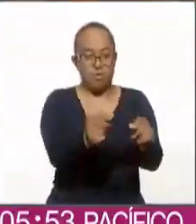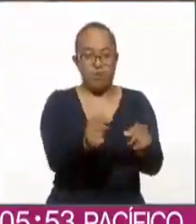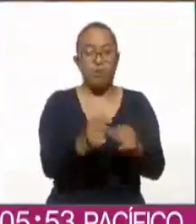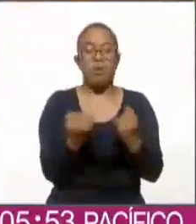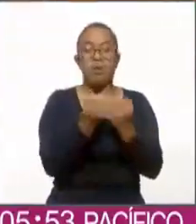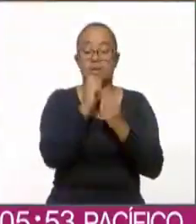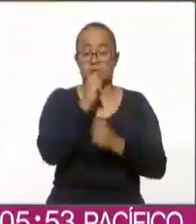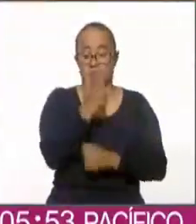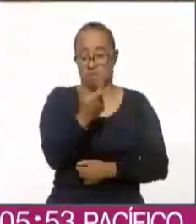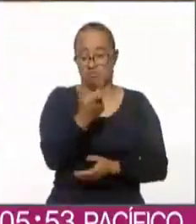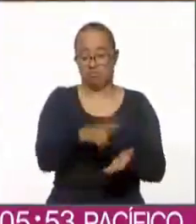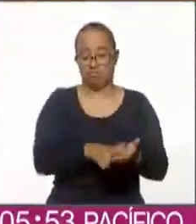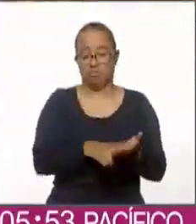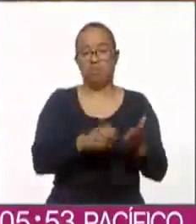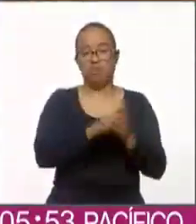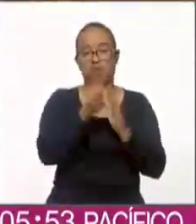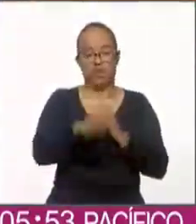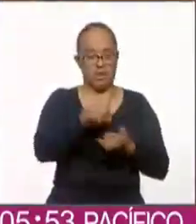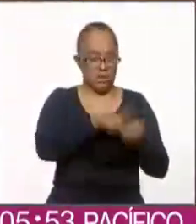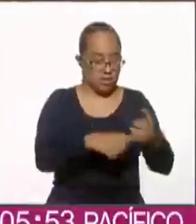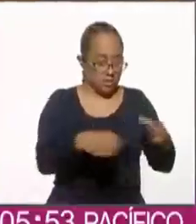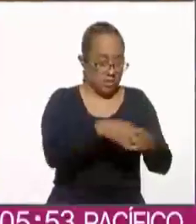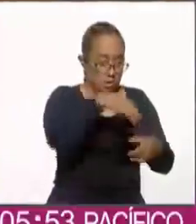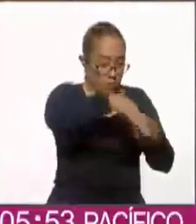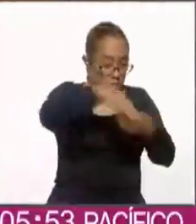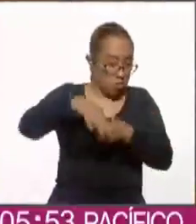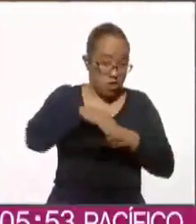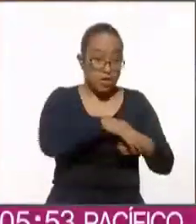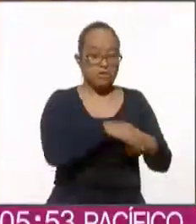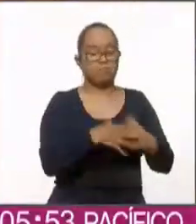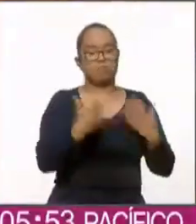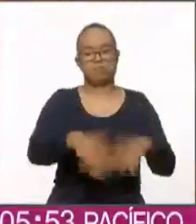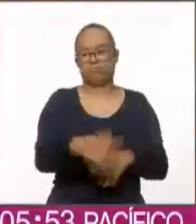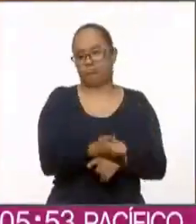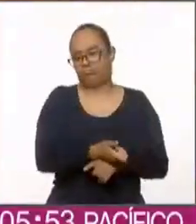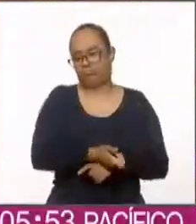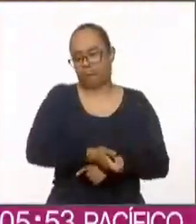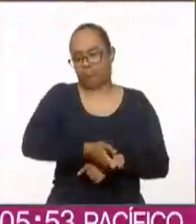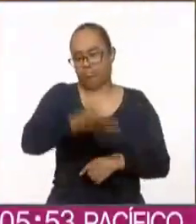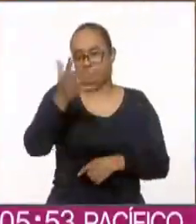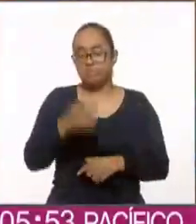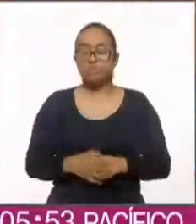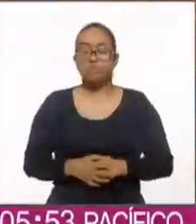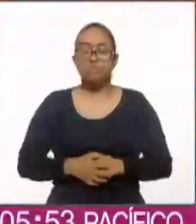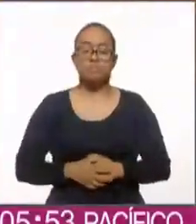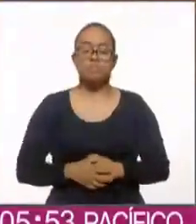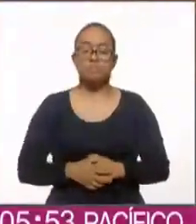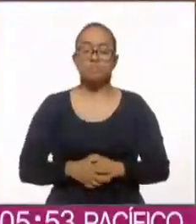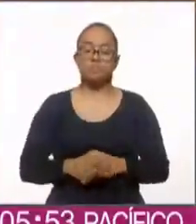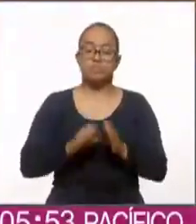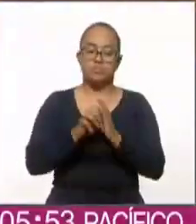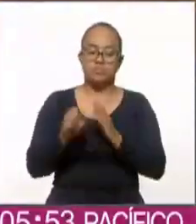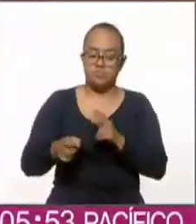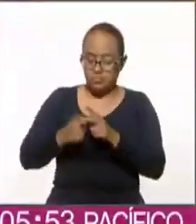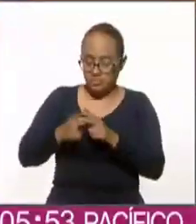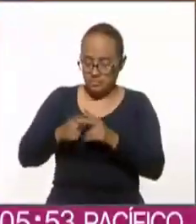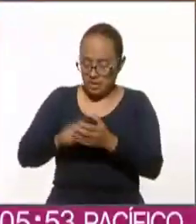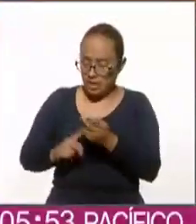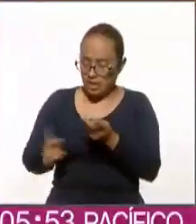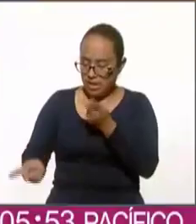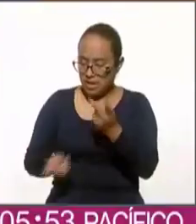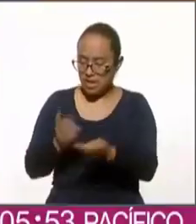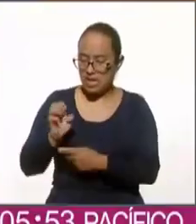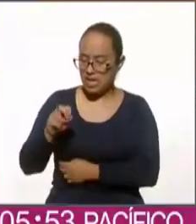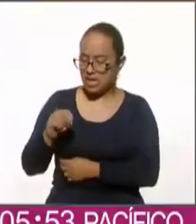el costo es decir, hacer una elección interna es muy costoso en el caso de una medición con encuesta